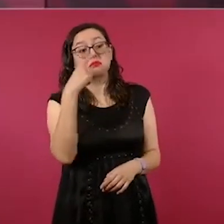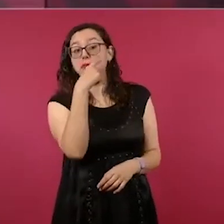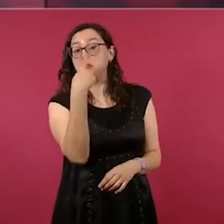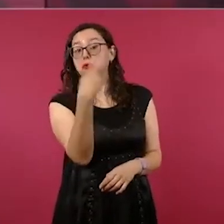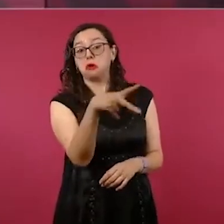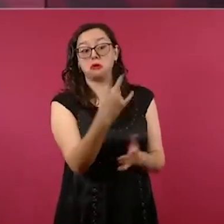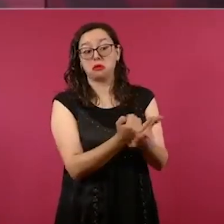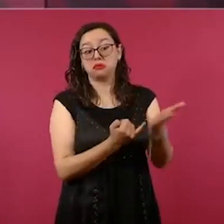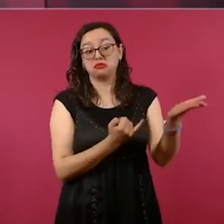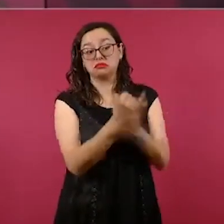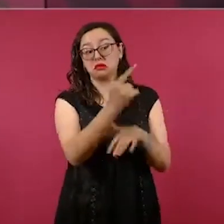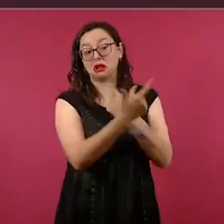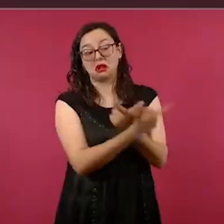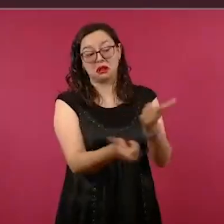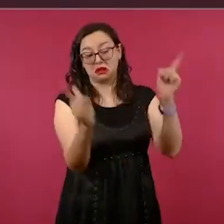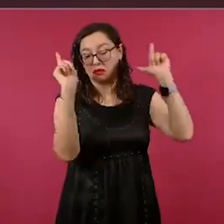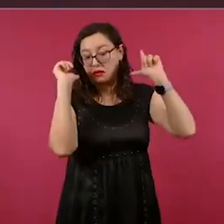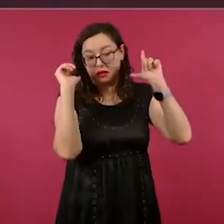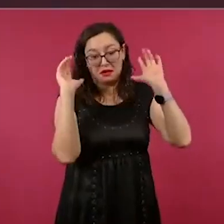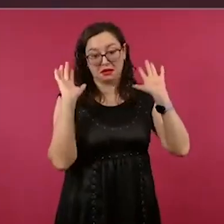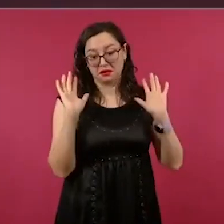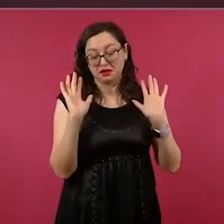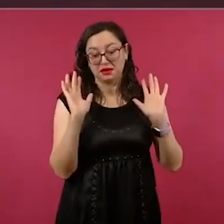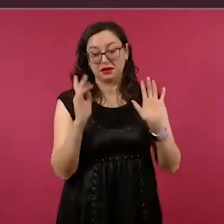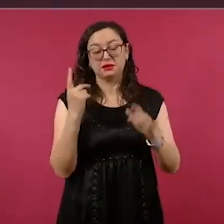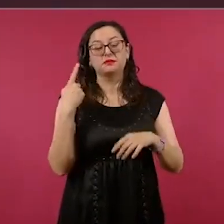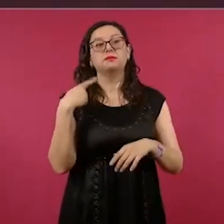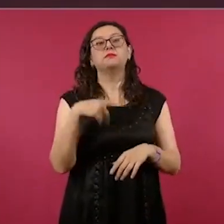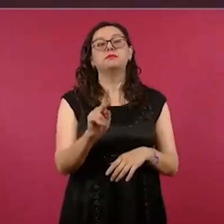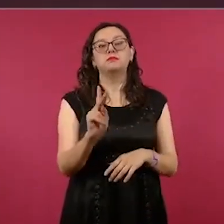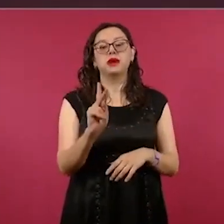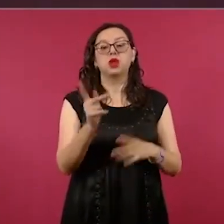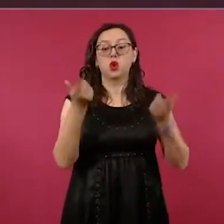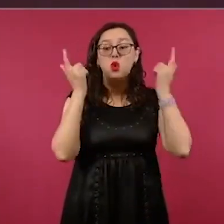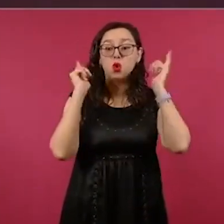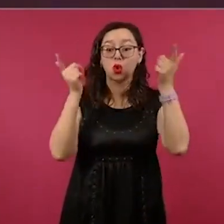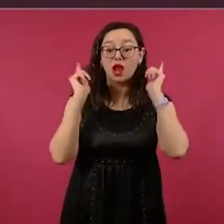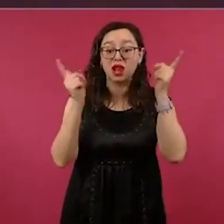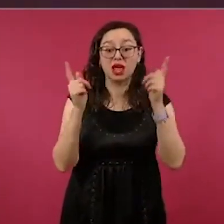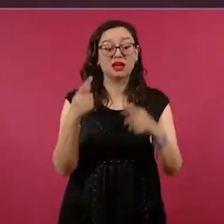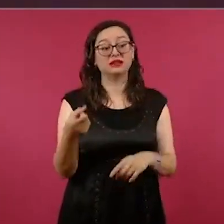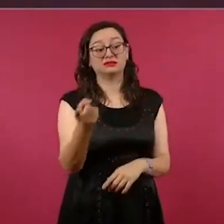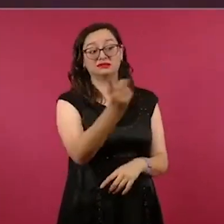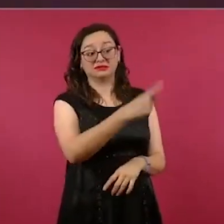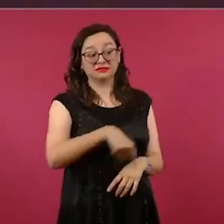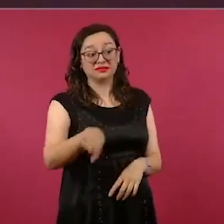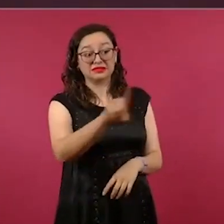que algunos de los más enfadados